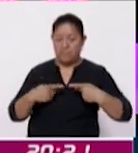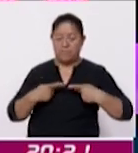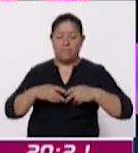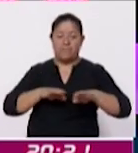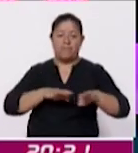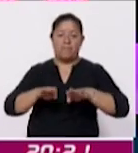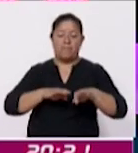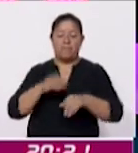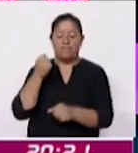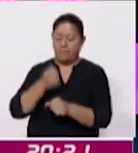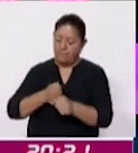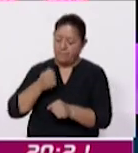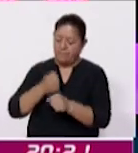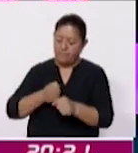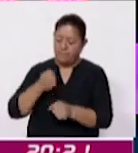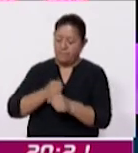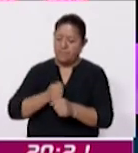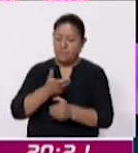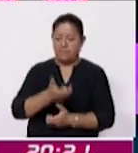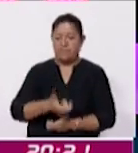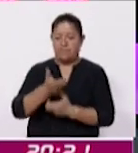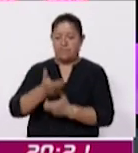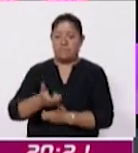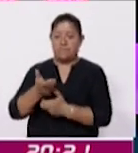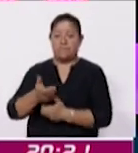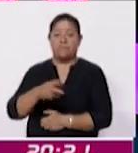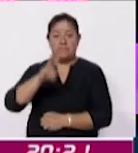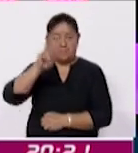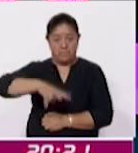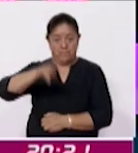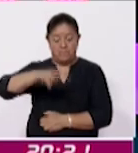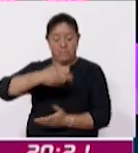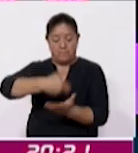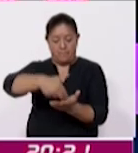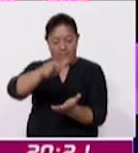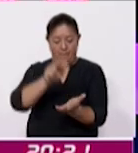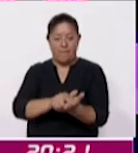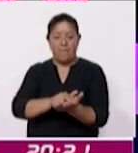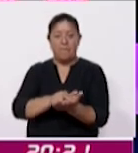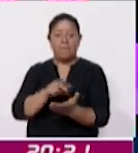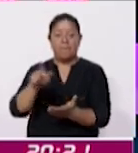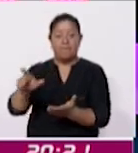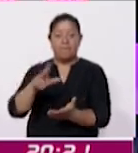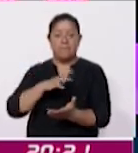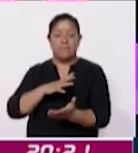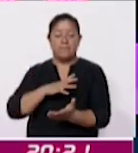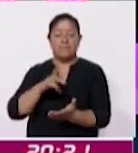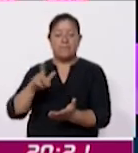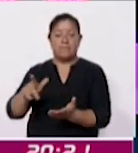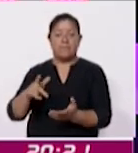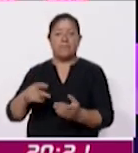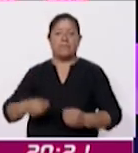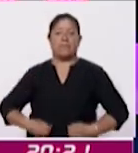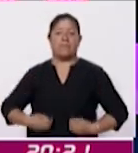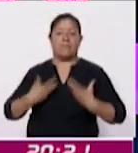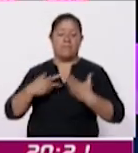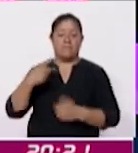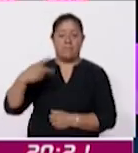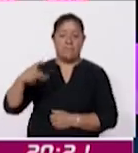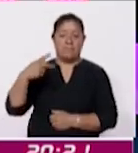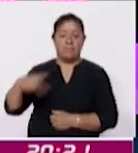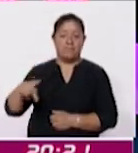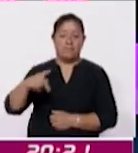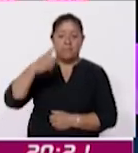contra el fuego, auténticos héroes que arriesgan su vida, son auténticos héroes que arriesgan su vida